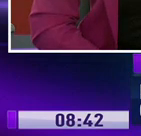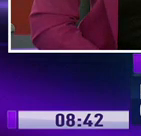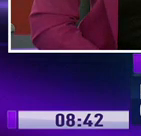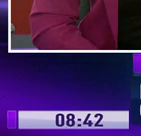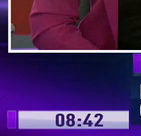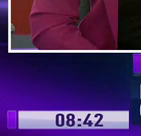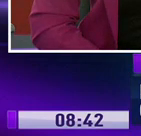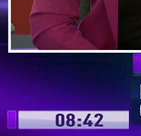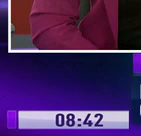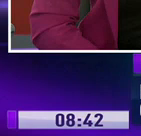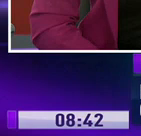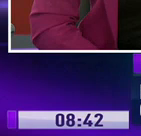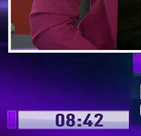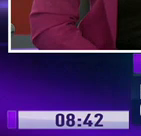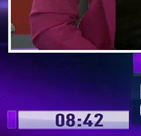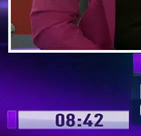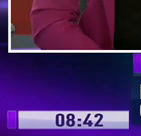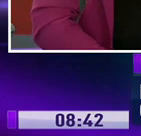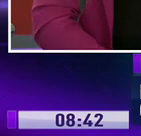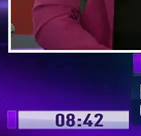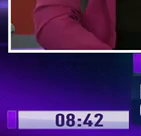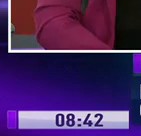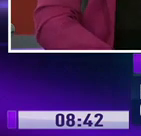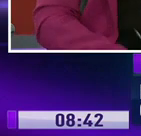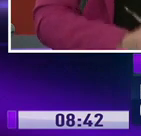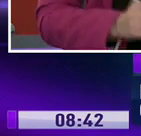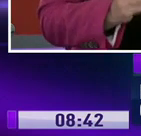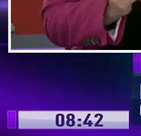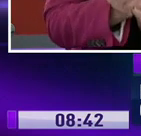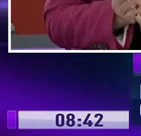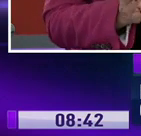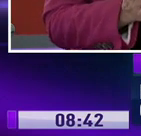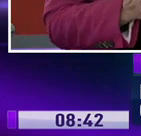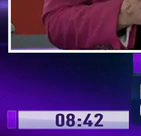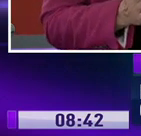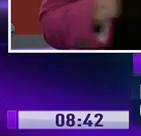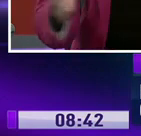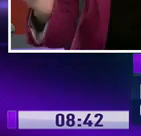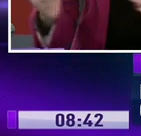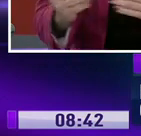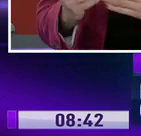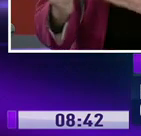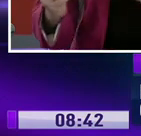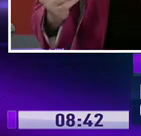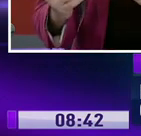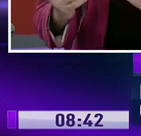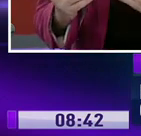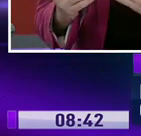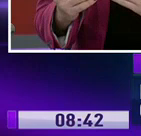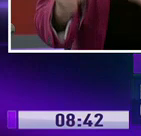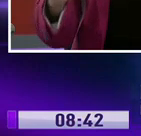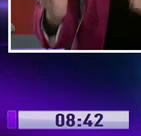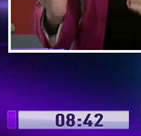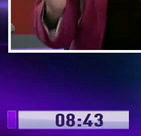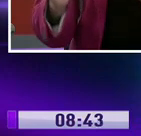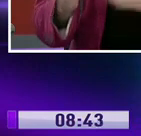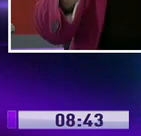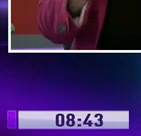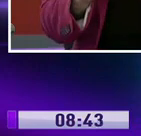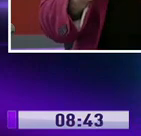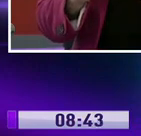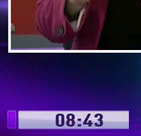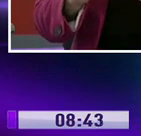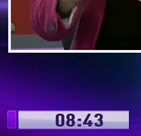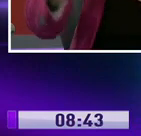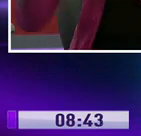esto a lo mejor podría aumentar. Precisamente, doctor, ¿qué es lo que se establece para los próximos días? Estos son días